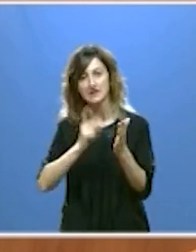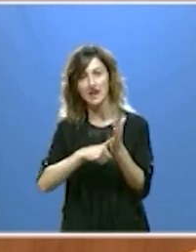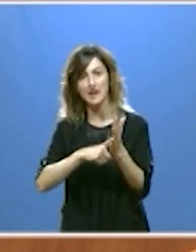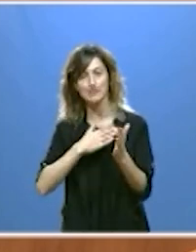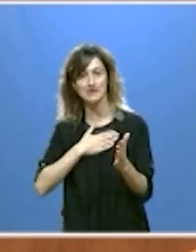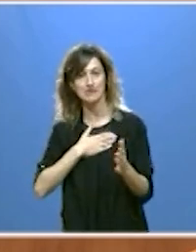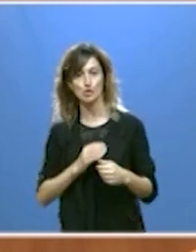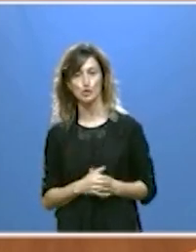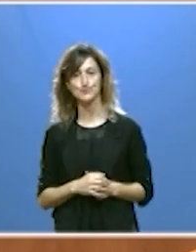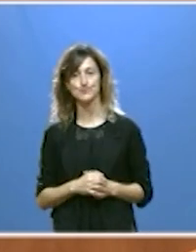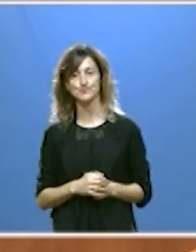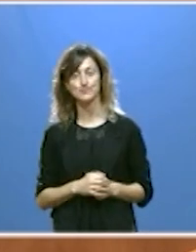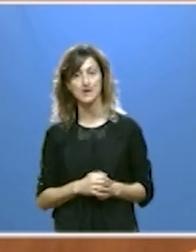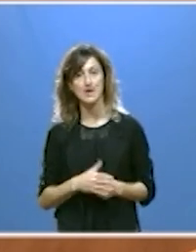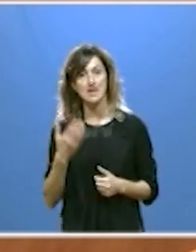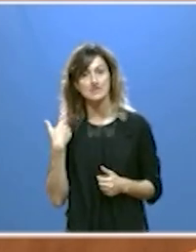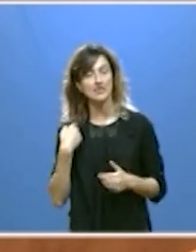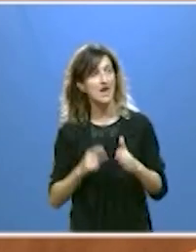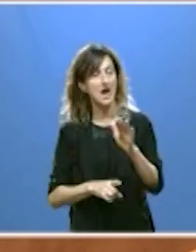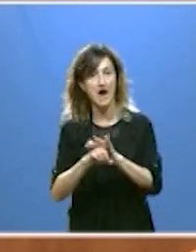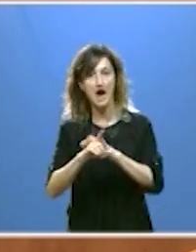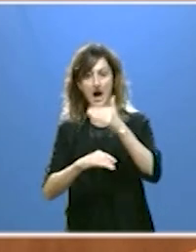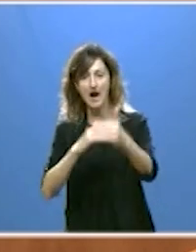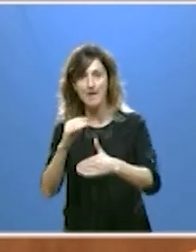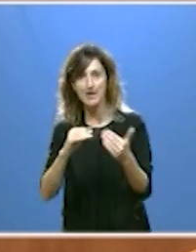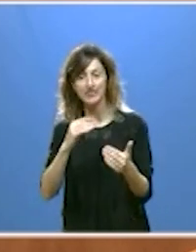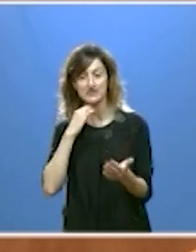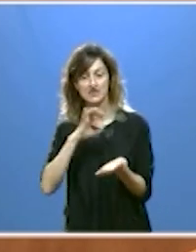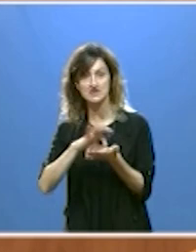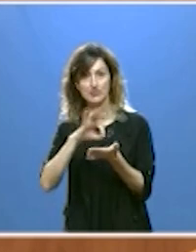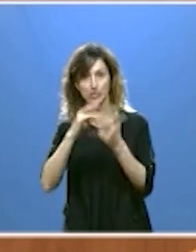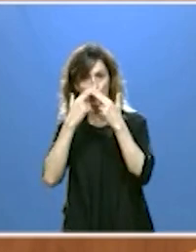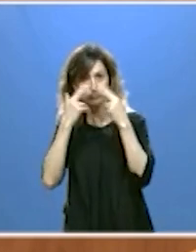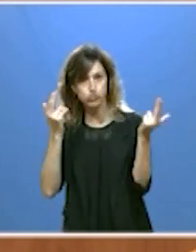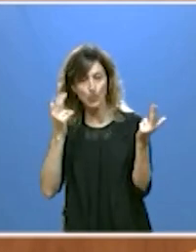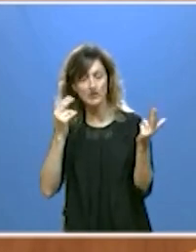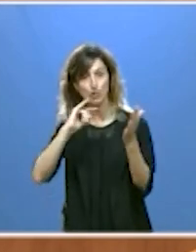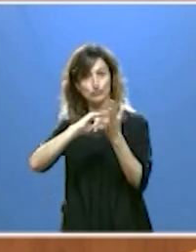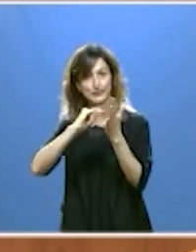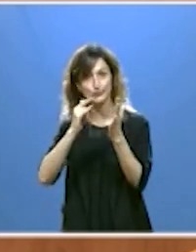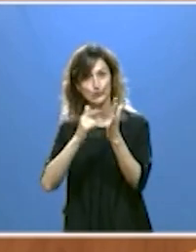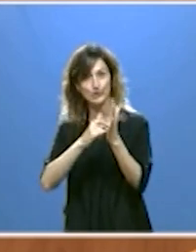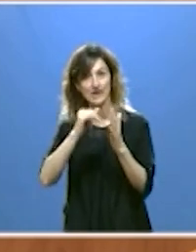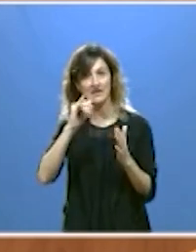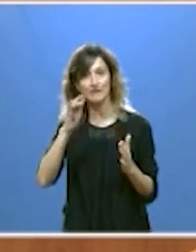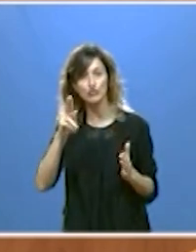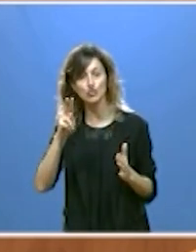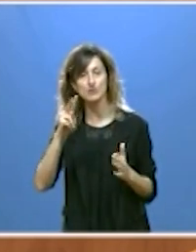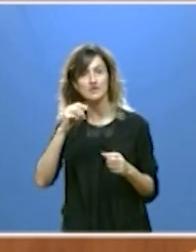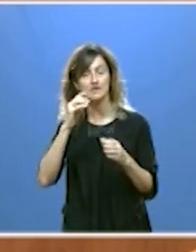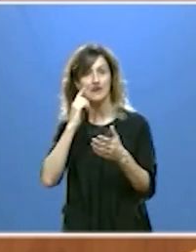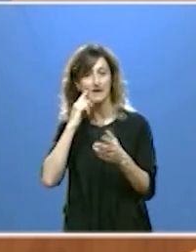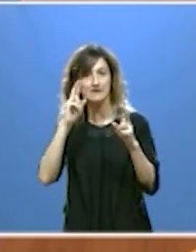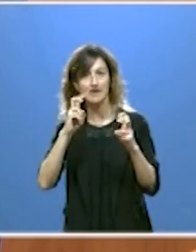aplicando los últimos avances en la prestación de los servicios públicos con la tecnología IFU para el tratamiento